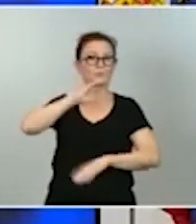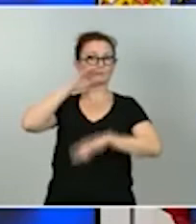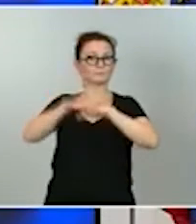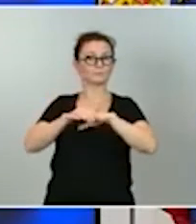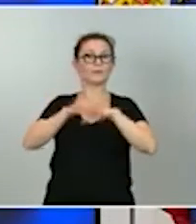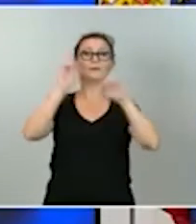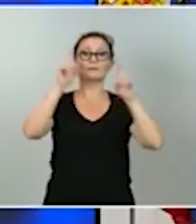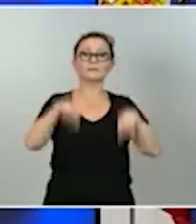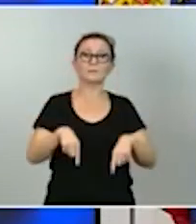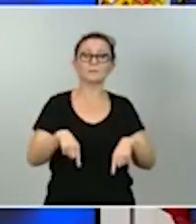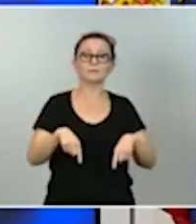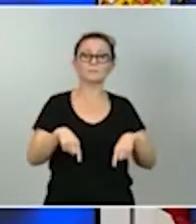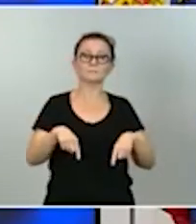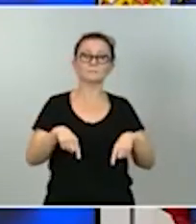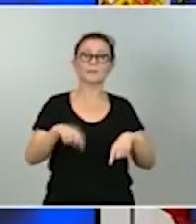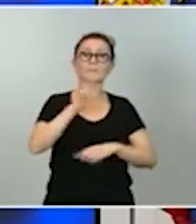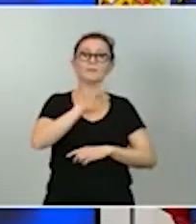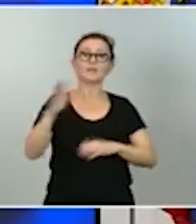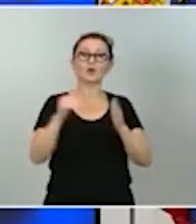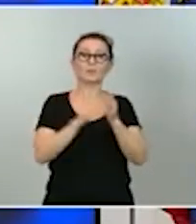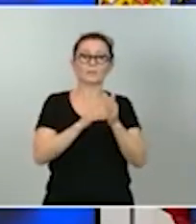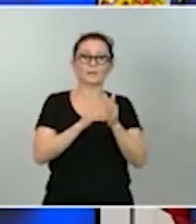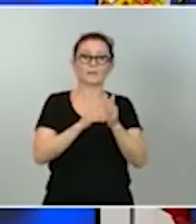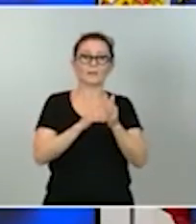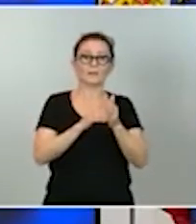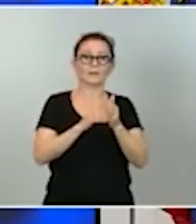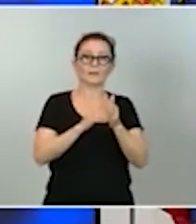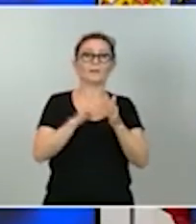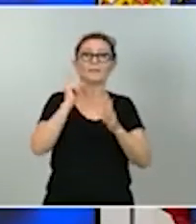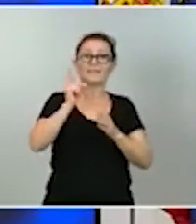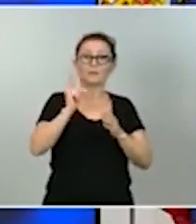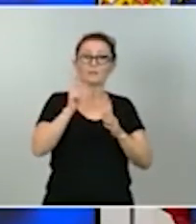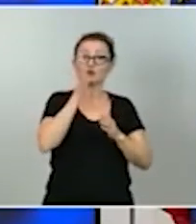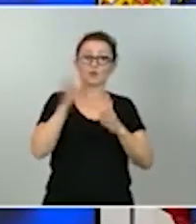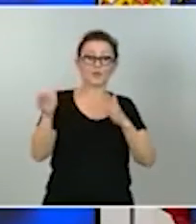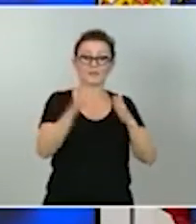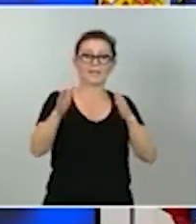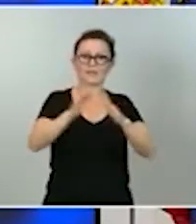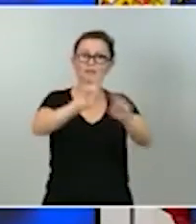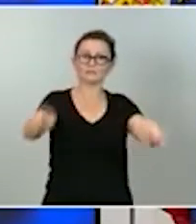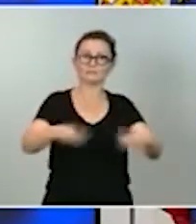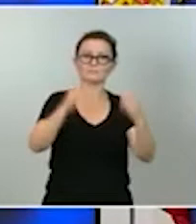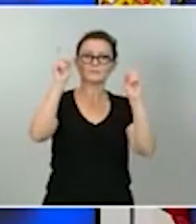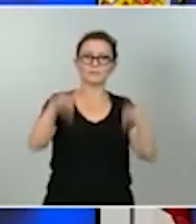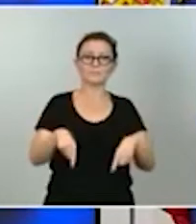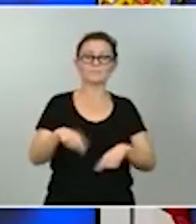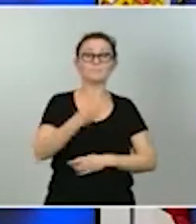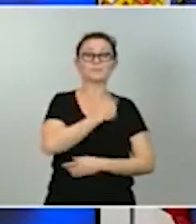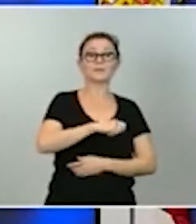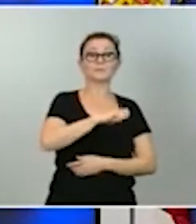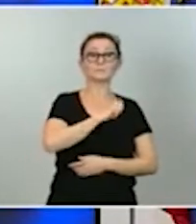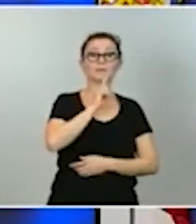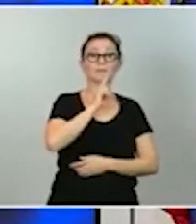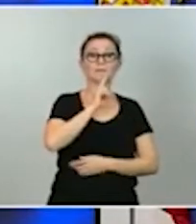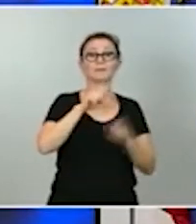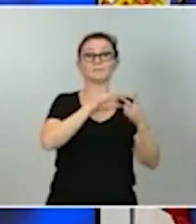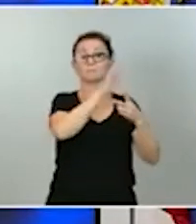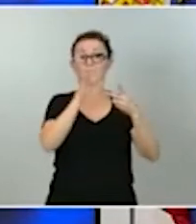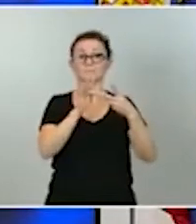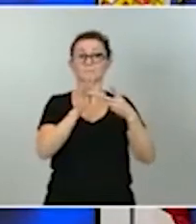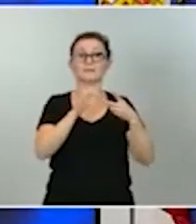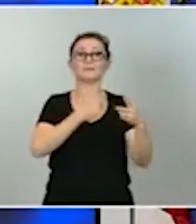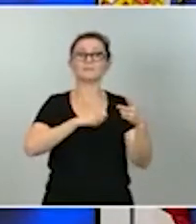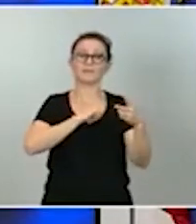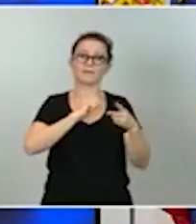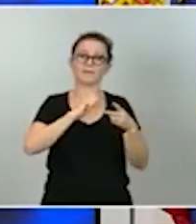de 25.000 kilómetros de ríos. Junto a la España verde la España digital. La situación